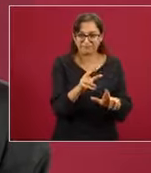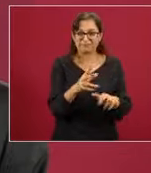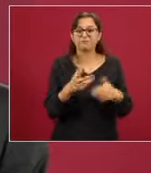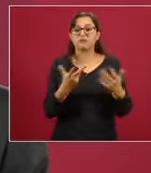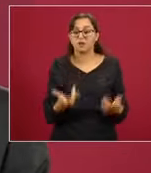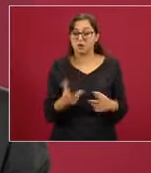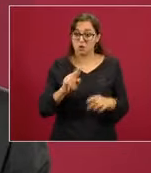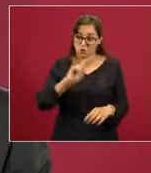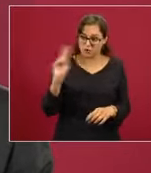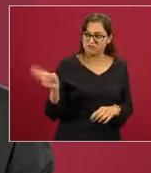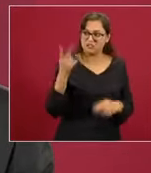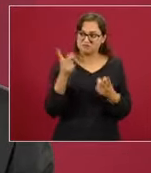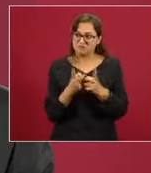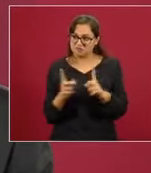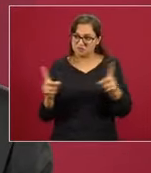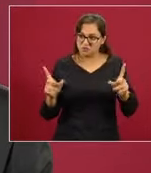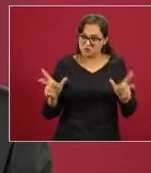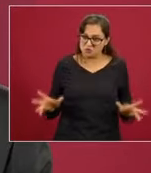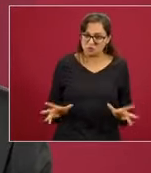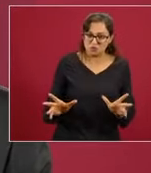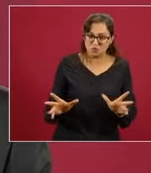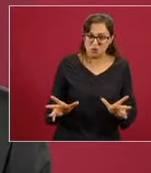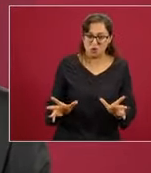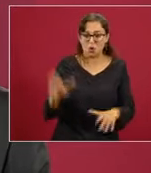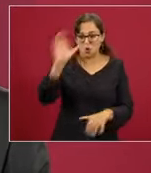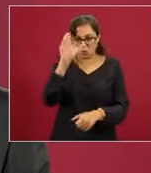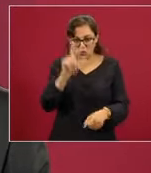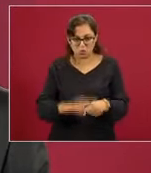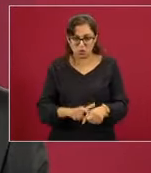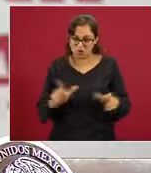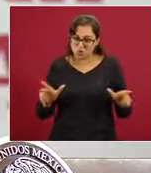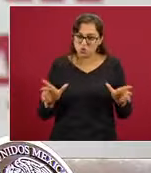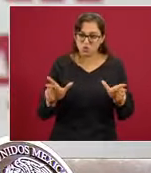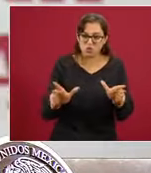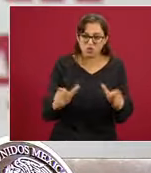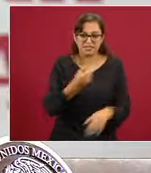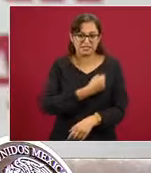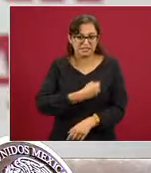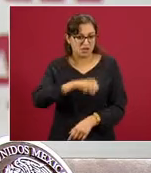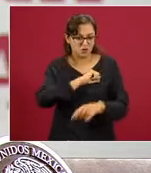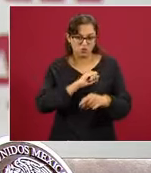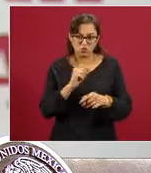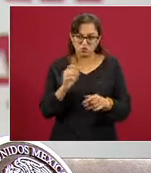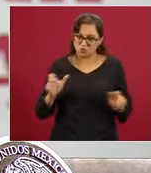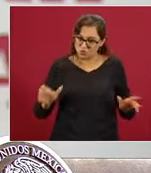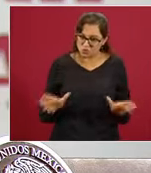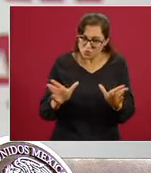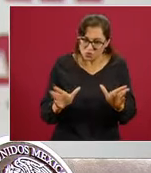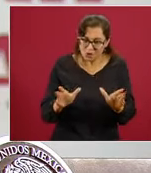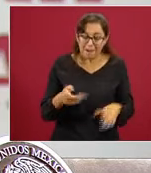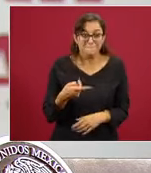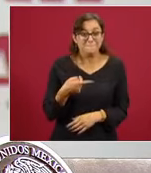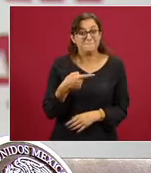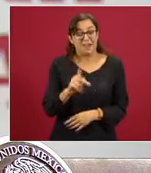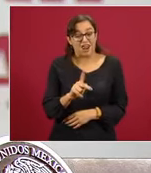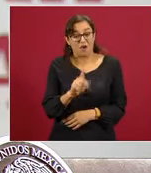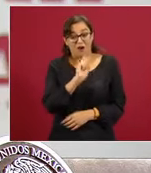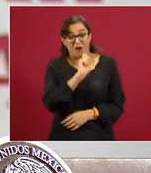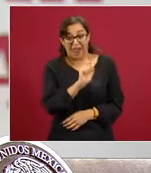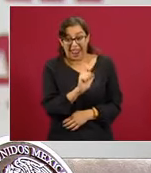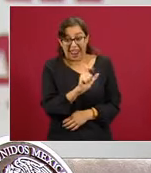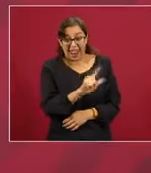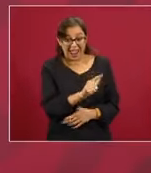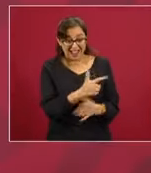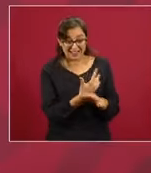de la universidad, de la cultura y de la salud. Pero uno de los conceptos, él mismo lo